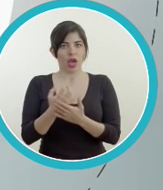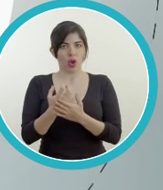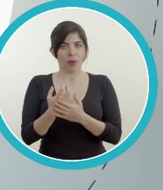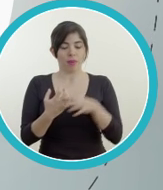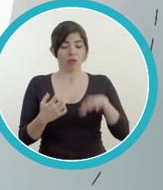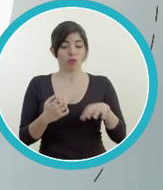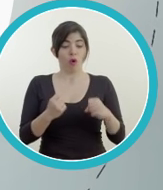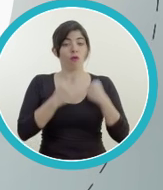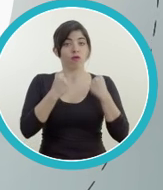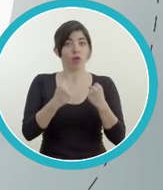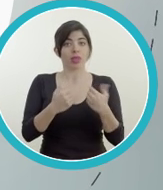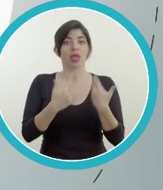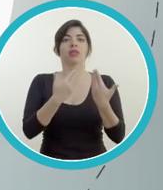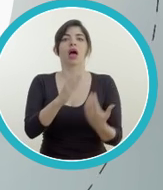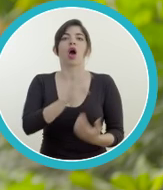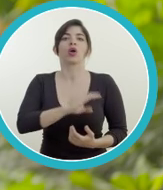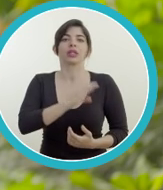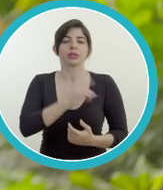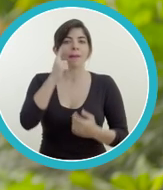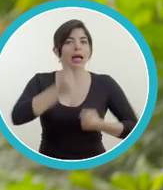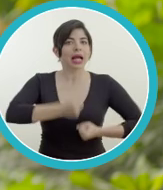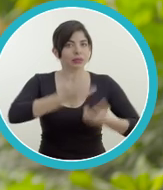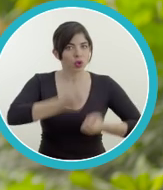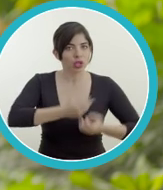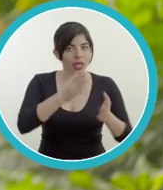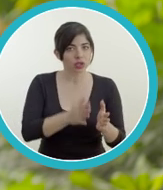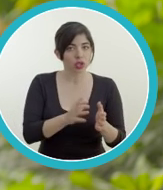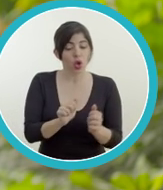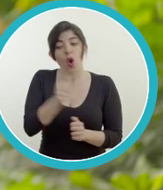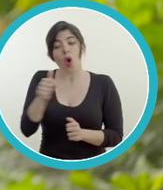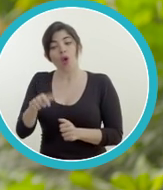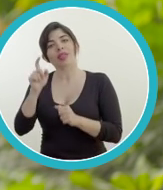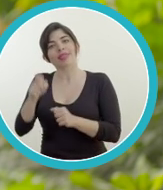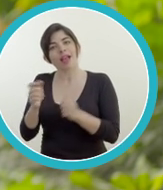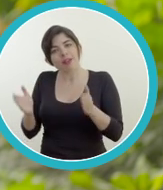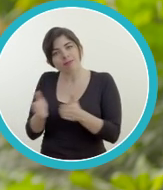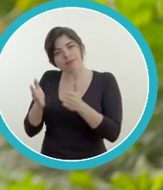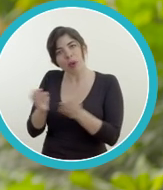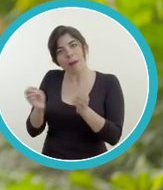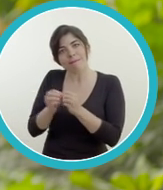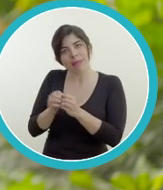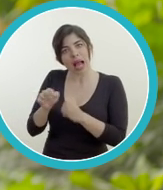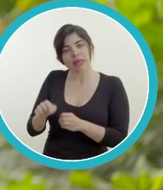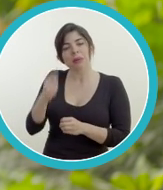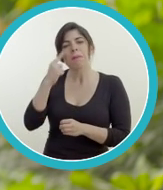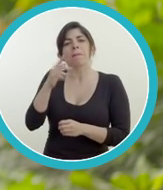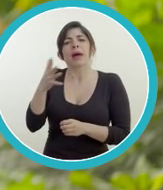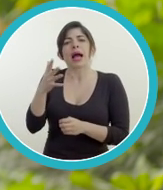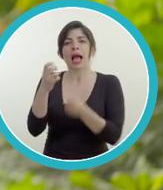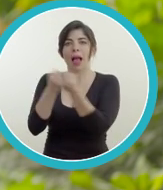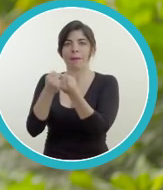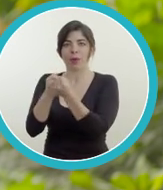FONPRODUCE debilitará alguna institución. Costa Rica tiene dos motores en su economía. Uno fuerte,